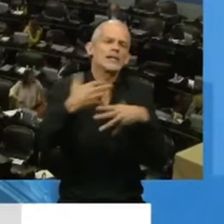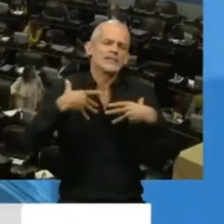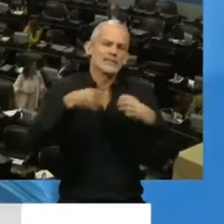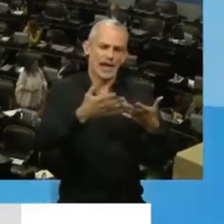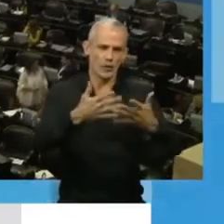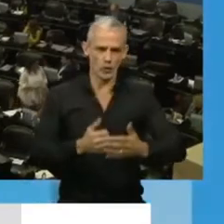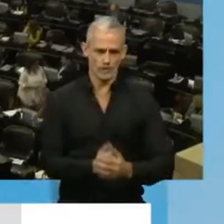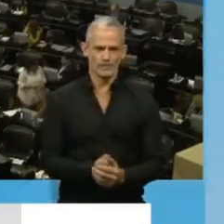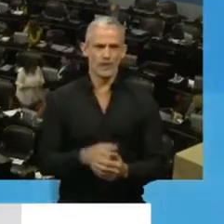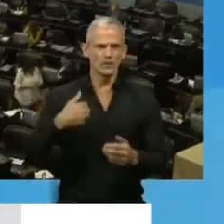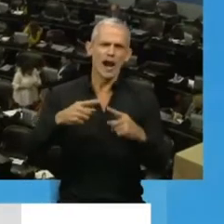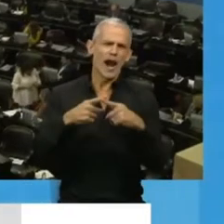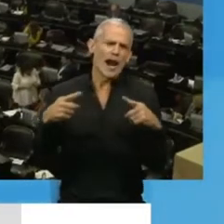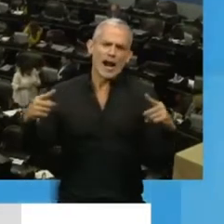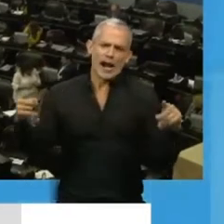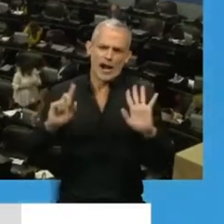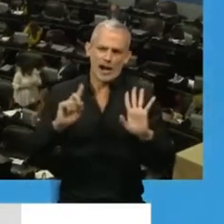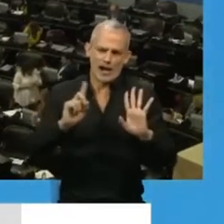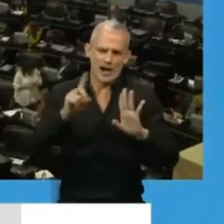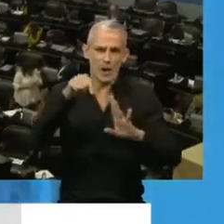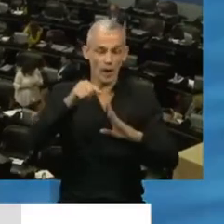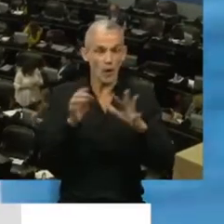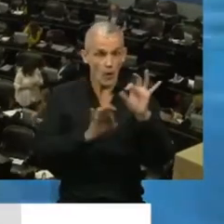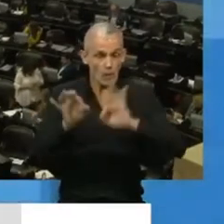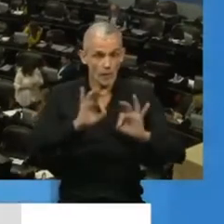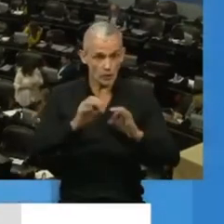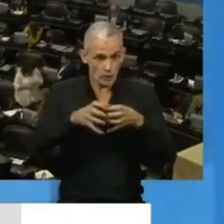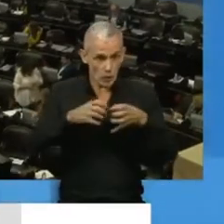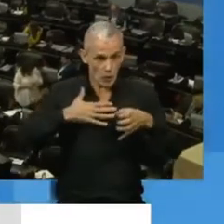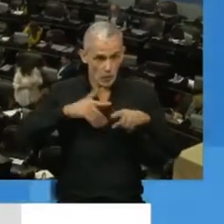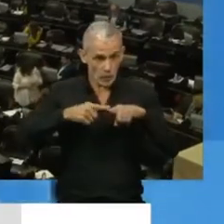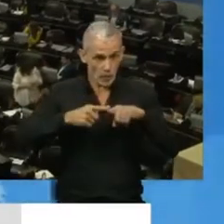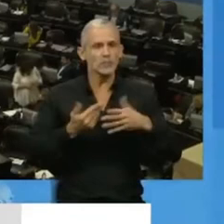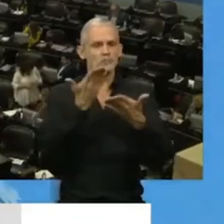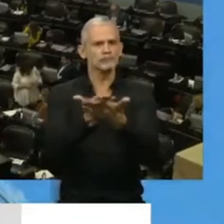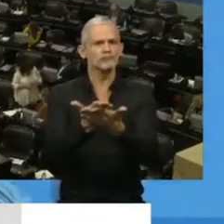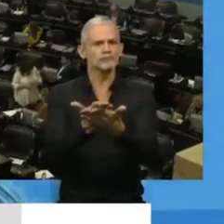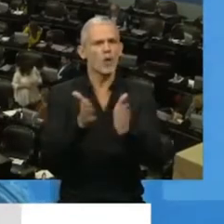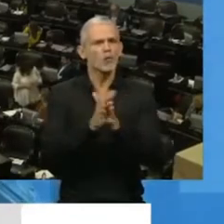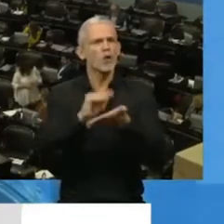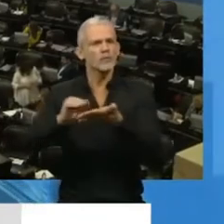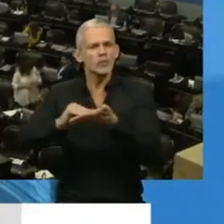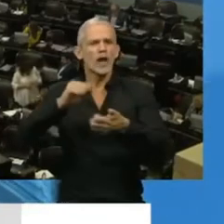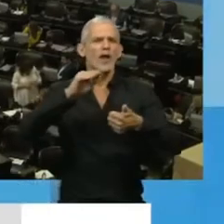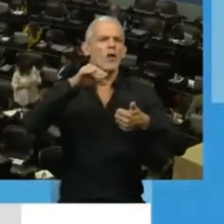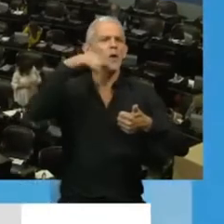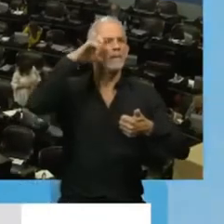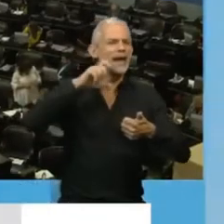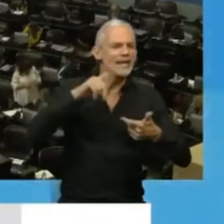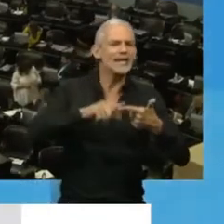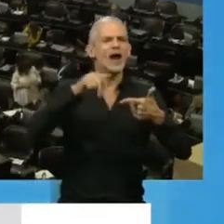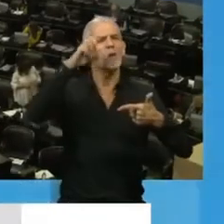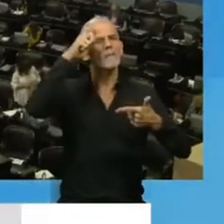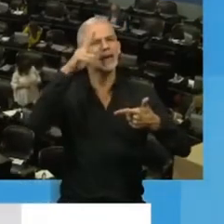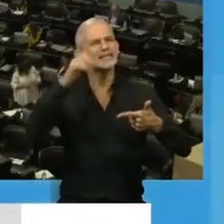Yo voy a desplazarme brevemente sobre un proyecto que aportamos desde nuestro bloque, junto a los diputados Melina de Luz y Hernán Pérez